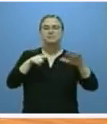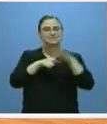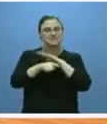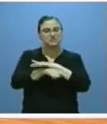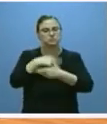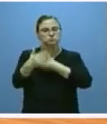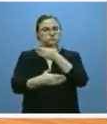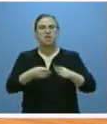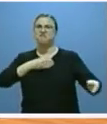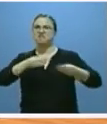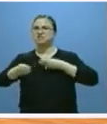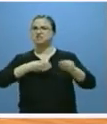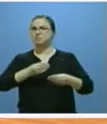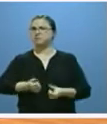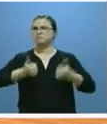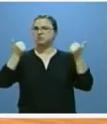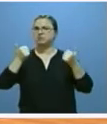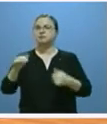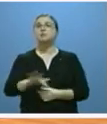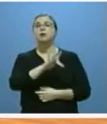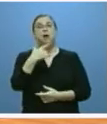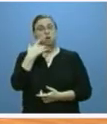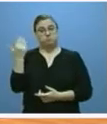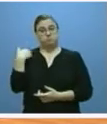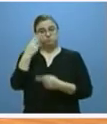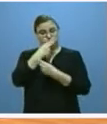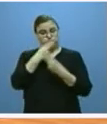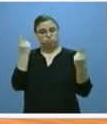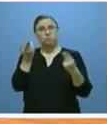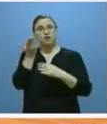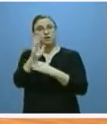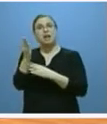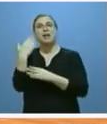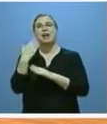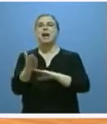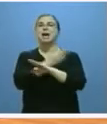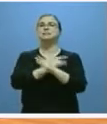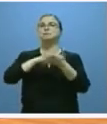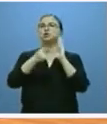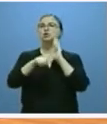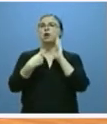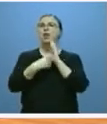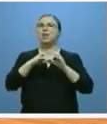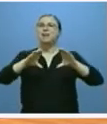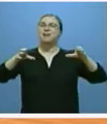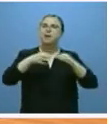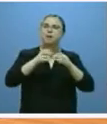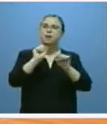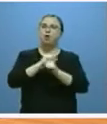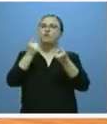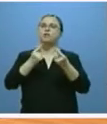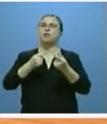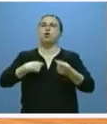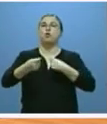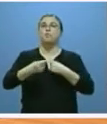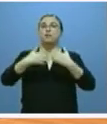con una completa flexibilidad. Por otro lado acabamos de hacer público el anteproyecto de ley de cámaras oficiales de comercio, industria y servicios